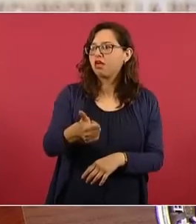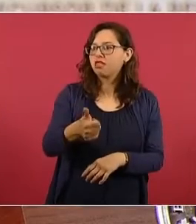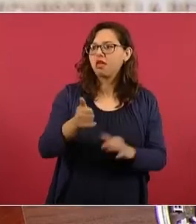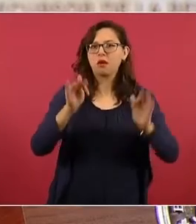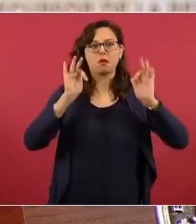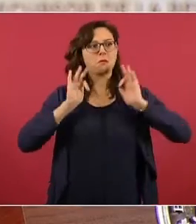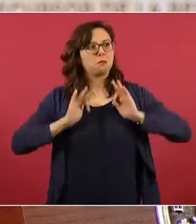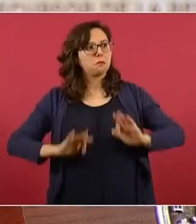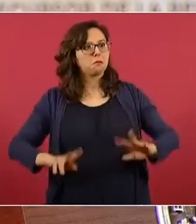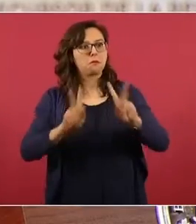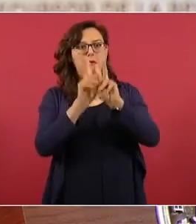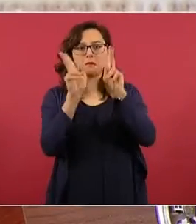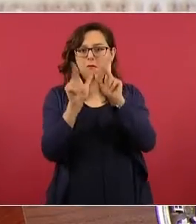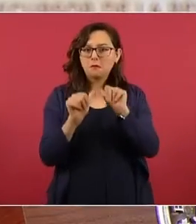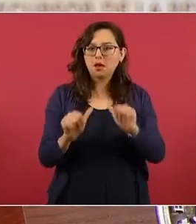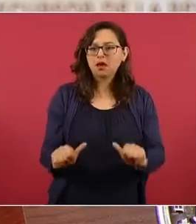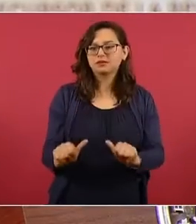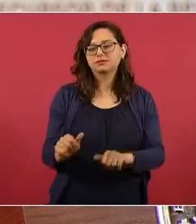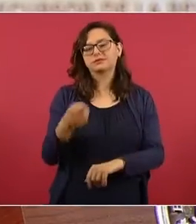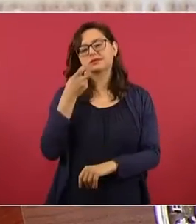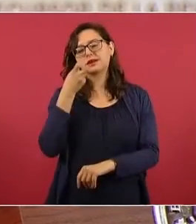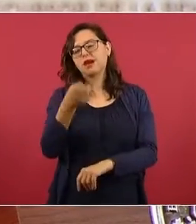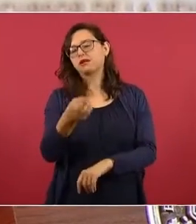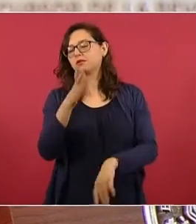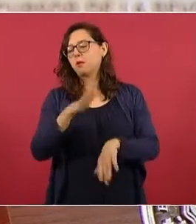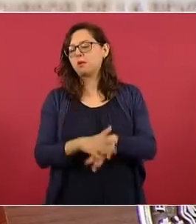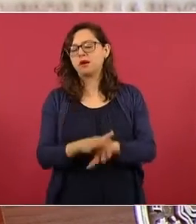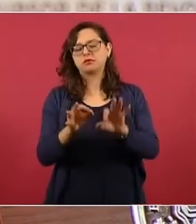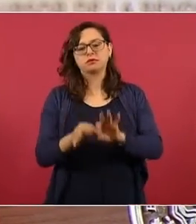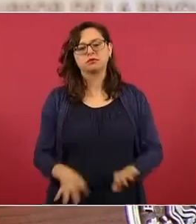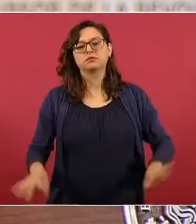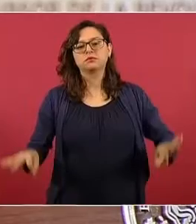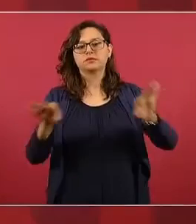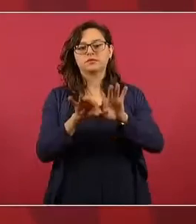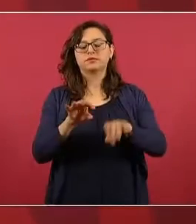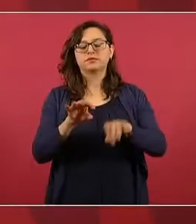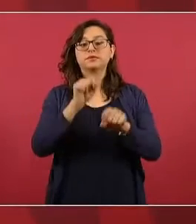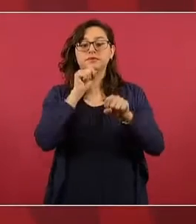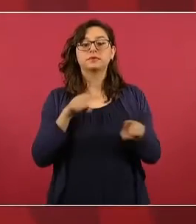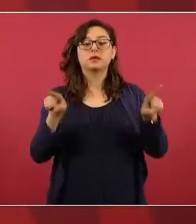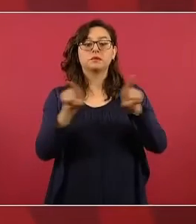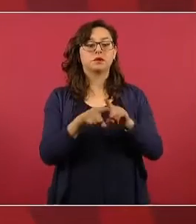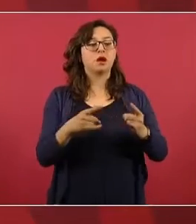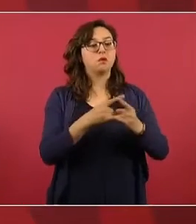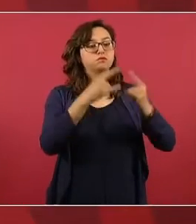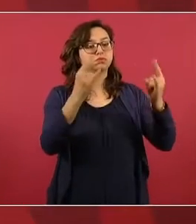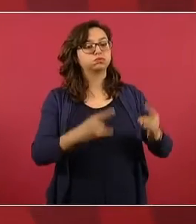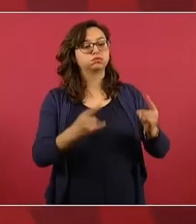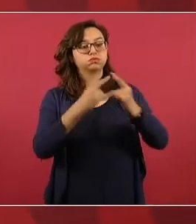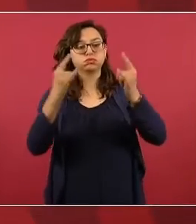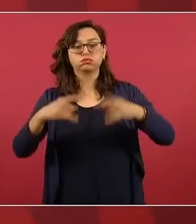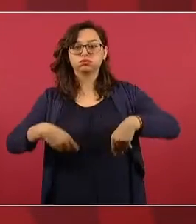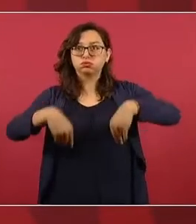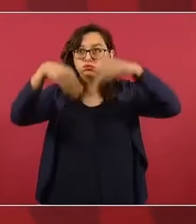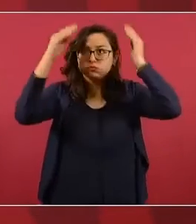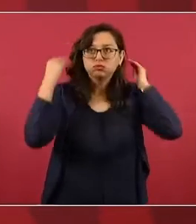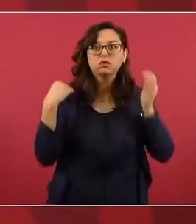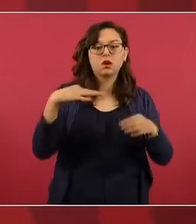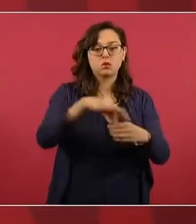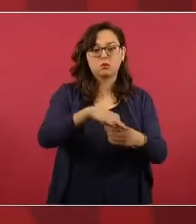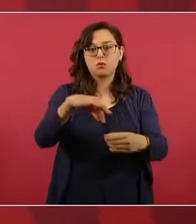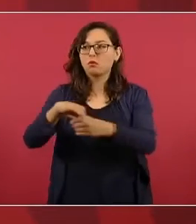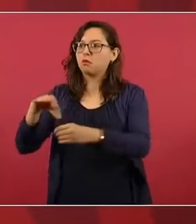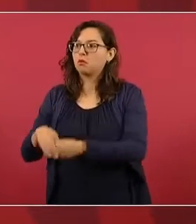en paz, que se instalaran prácticamente todas las casillas y que